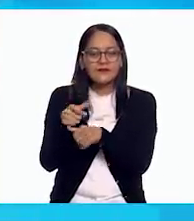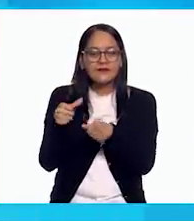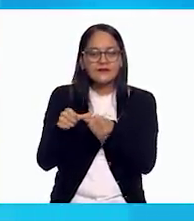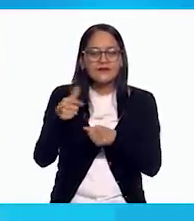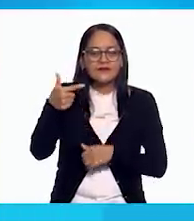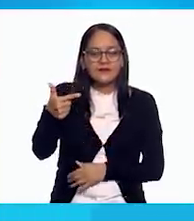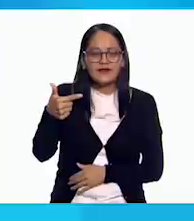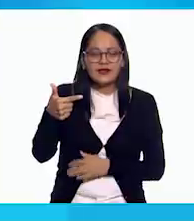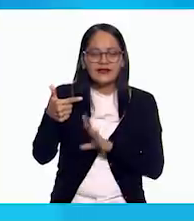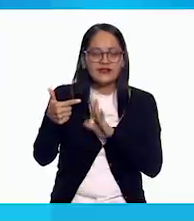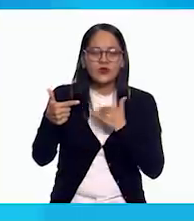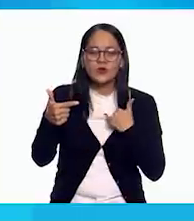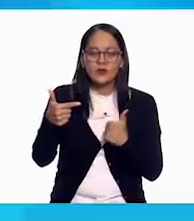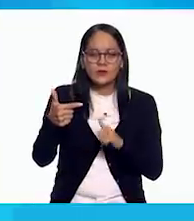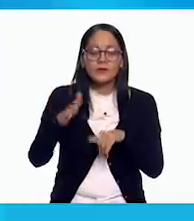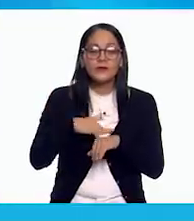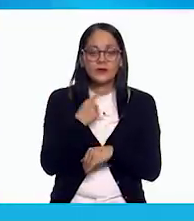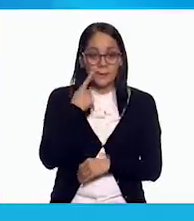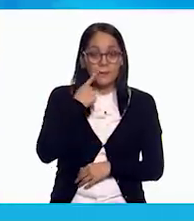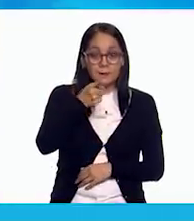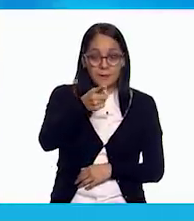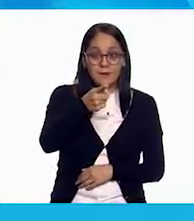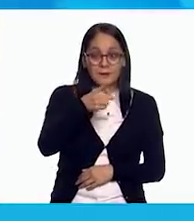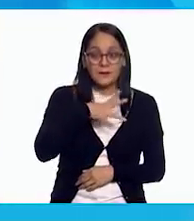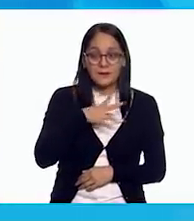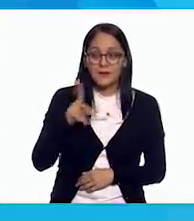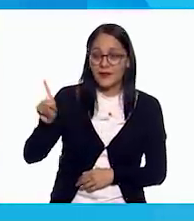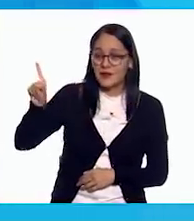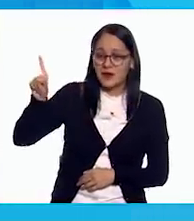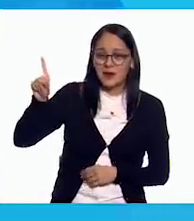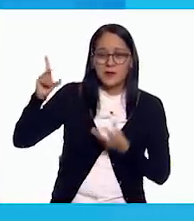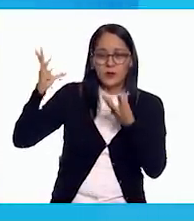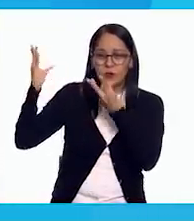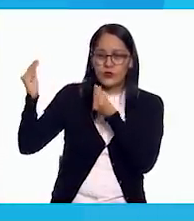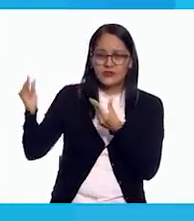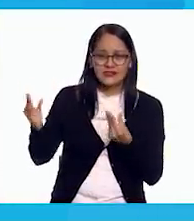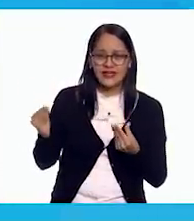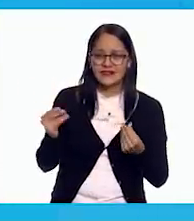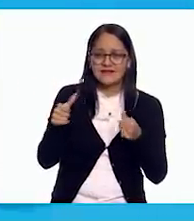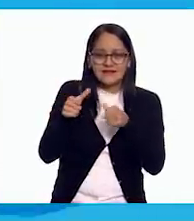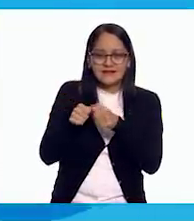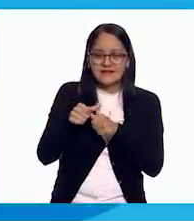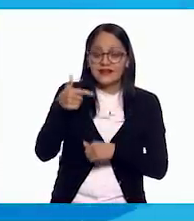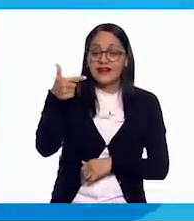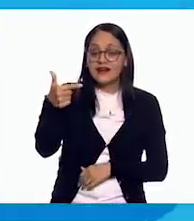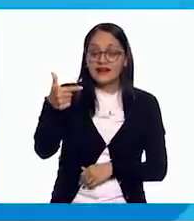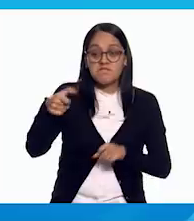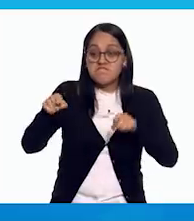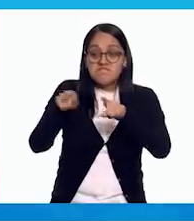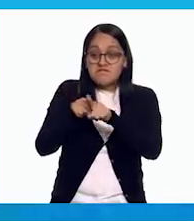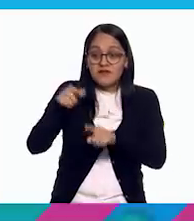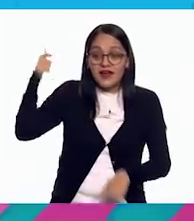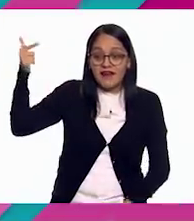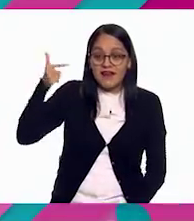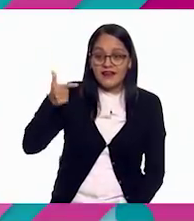perfectamente bien. Porque aquí vemos una gran variedad y todas esas son la misma letra G. Claro que sí, son la